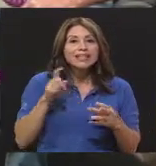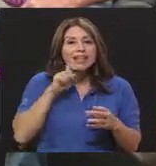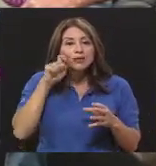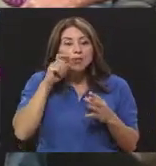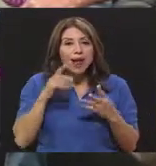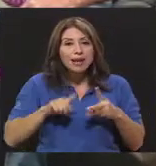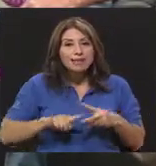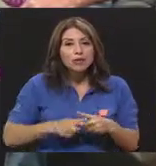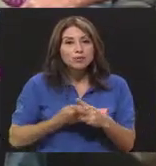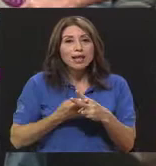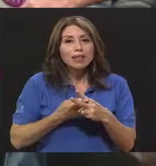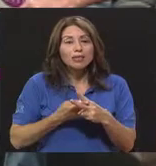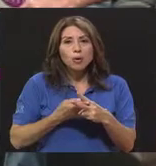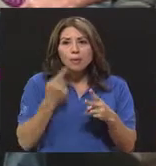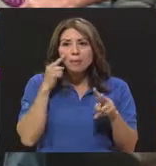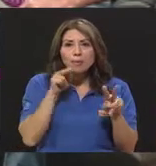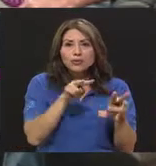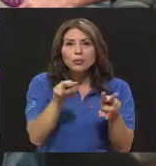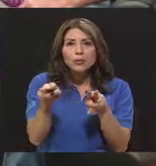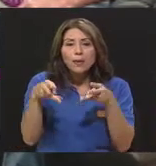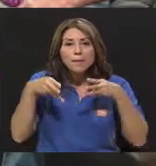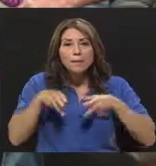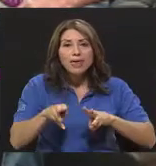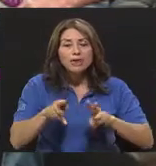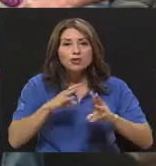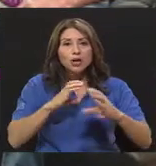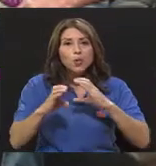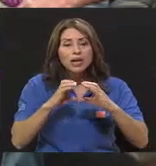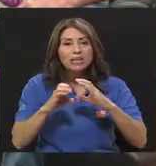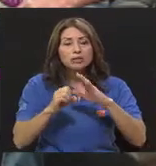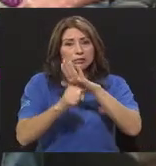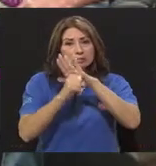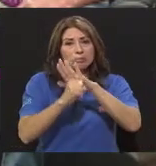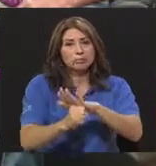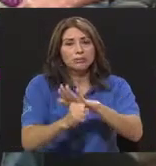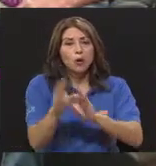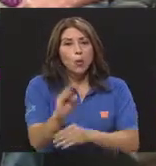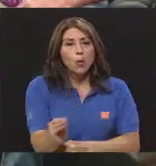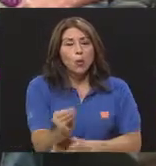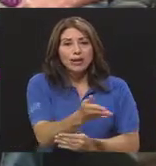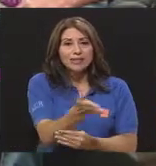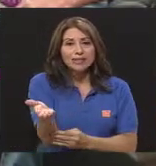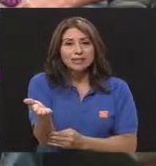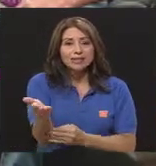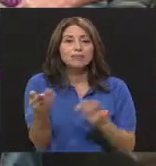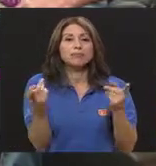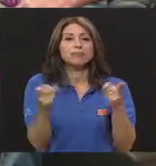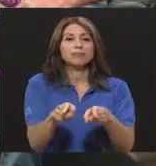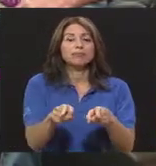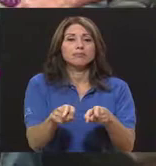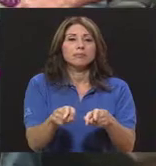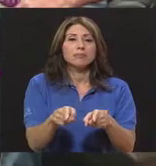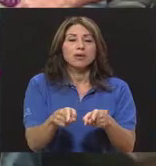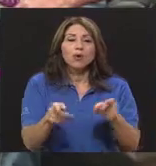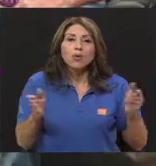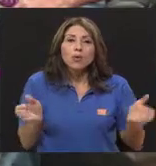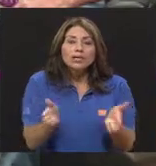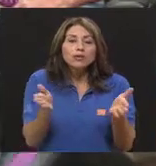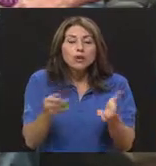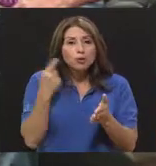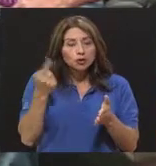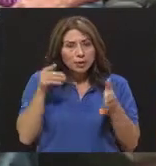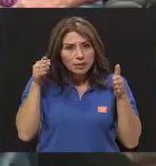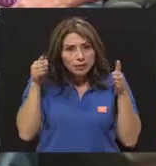presión de los medios de comunicación hacia los jóvenes y a los adolescentes está produciendo un estímulo permanente muy erotizante